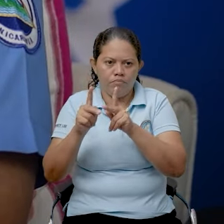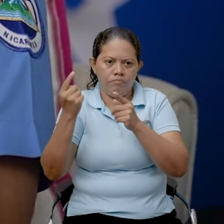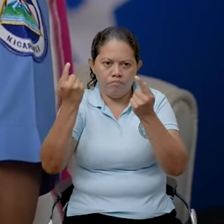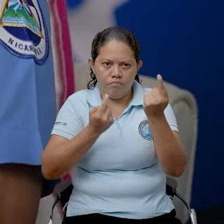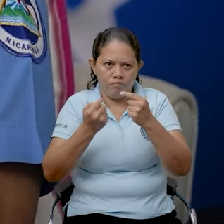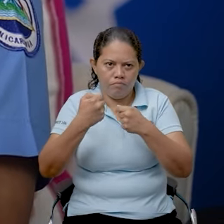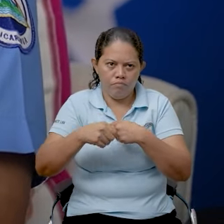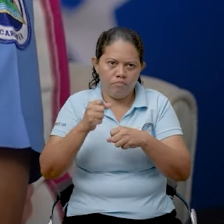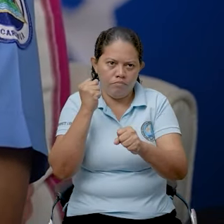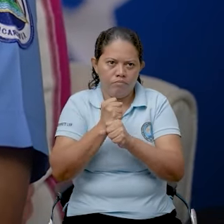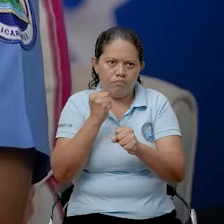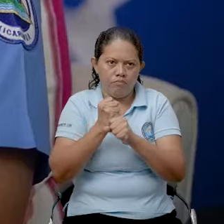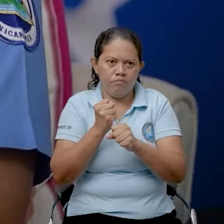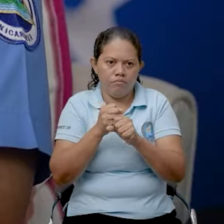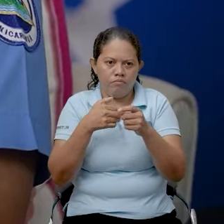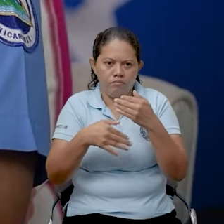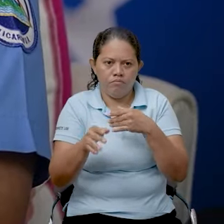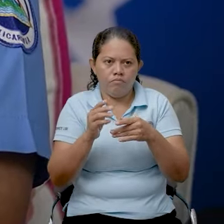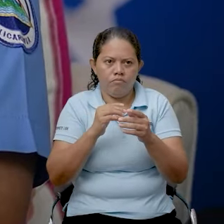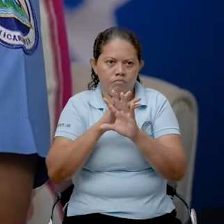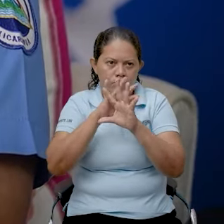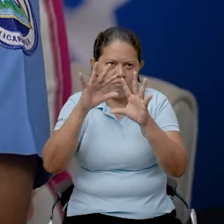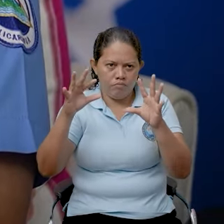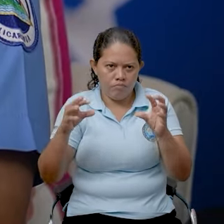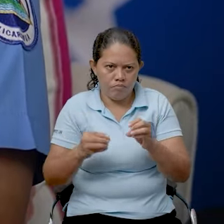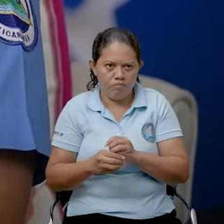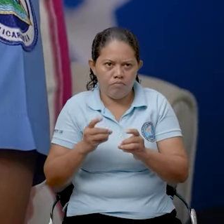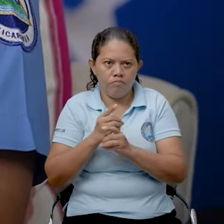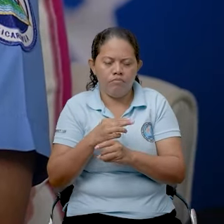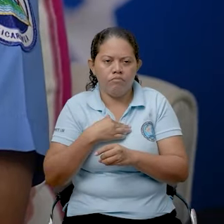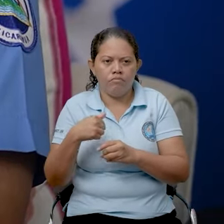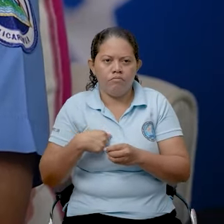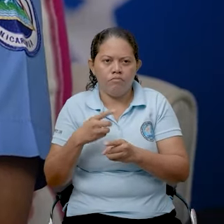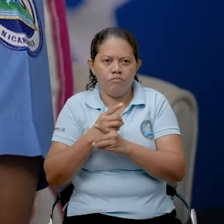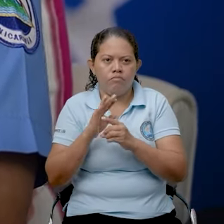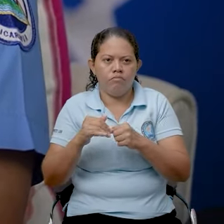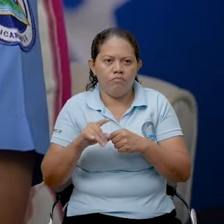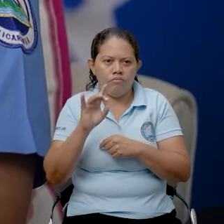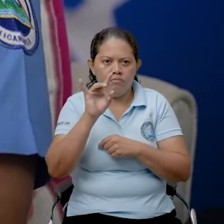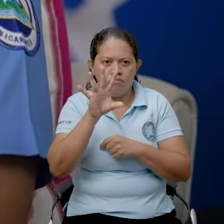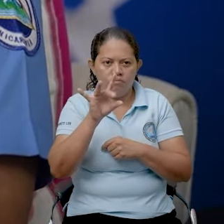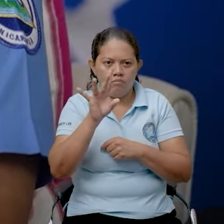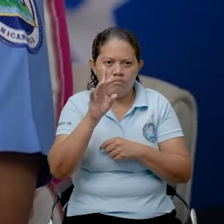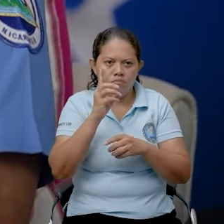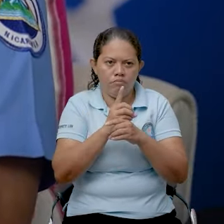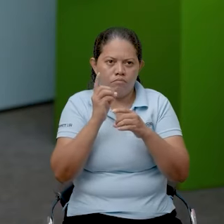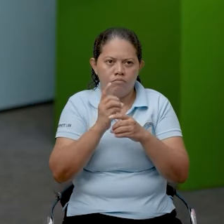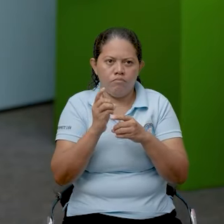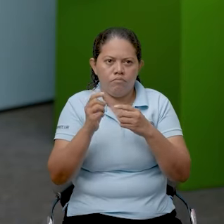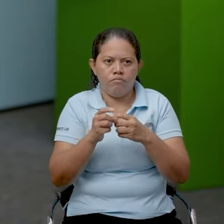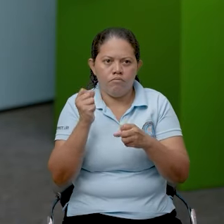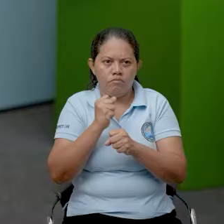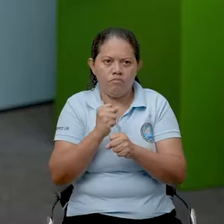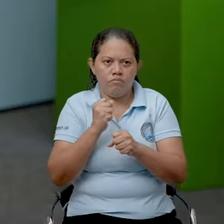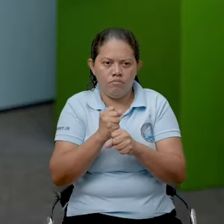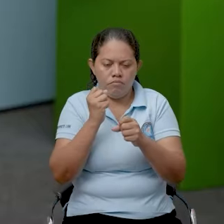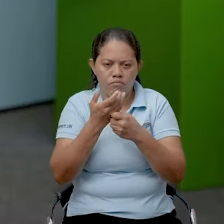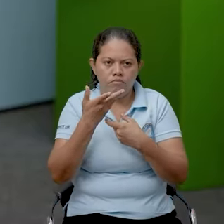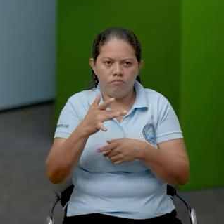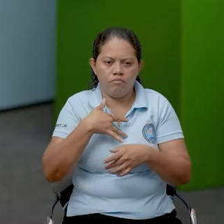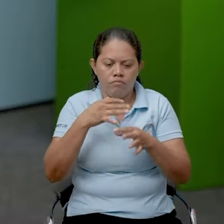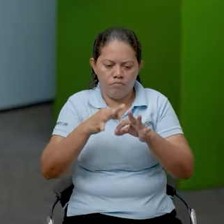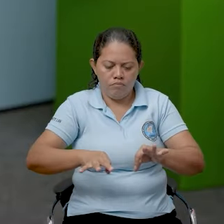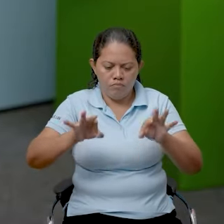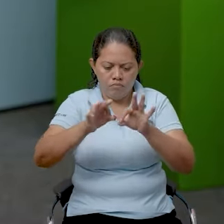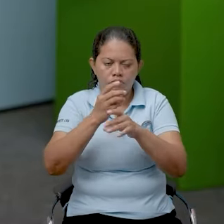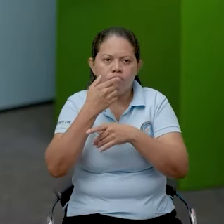que vamos a trabajar completos. Esa más de 14.000 efectivos, eso significa que